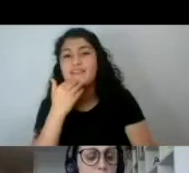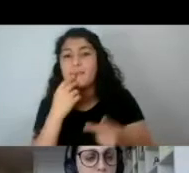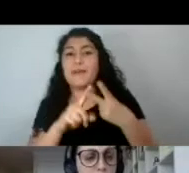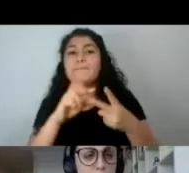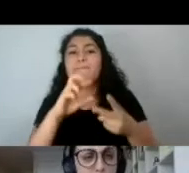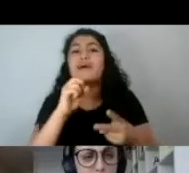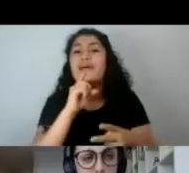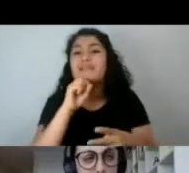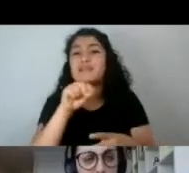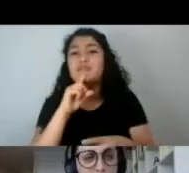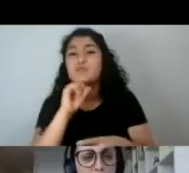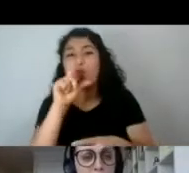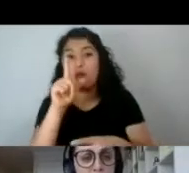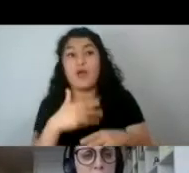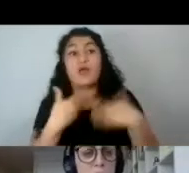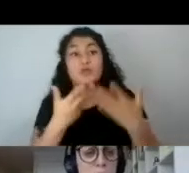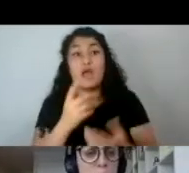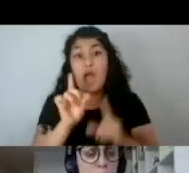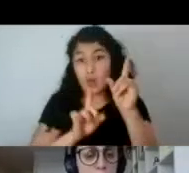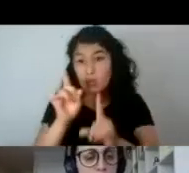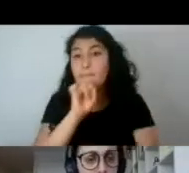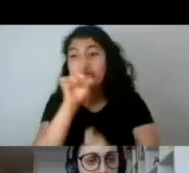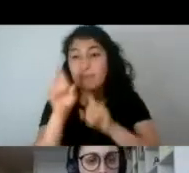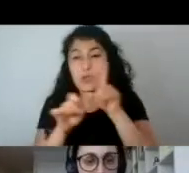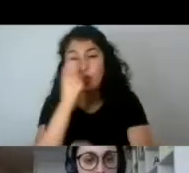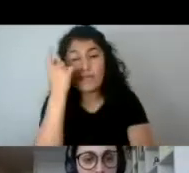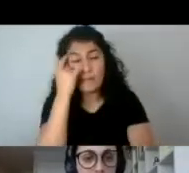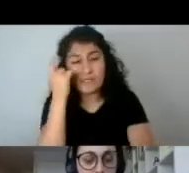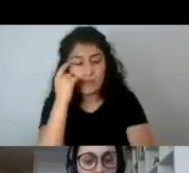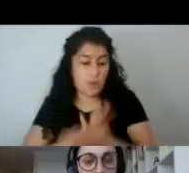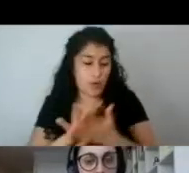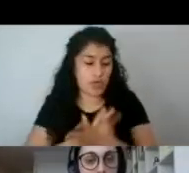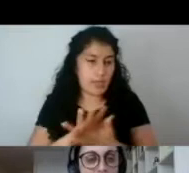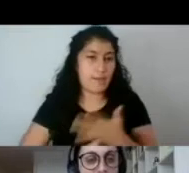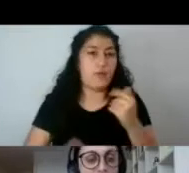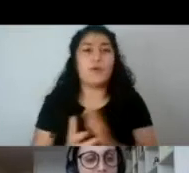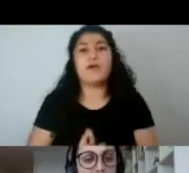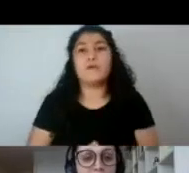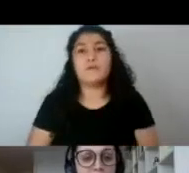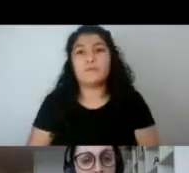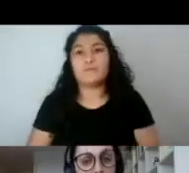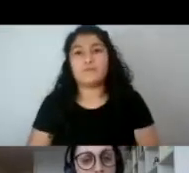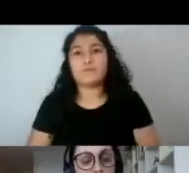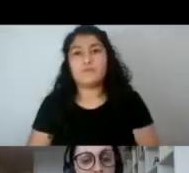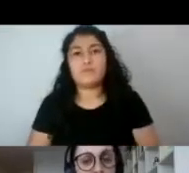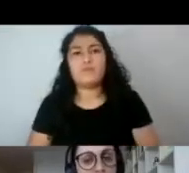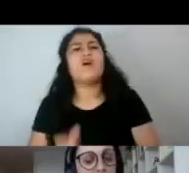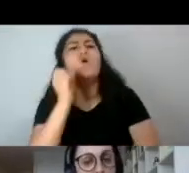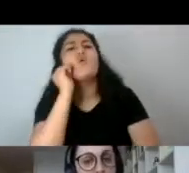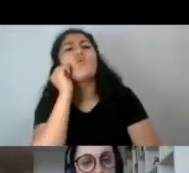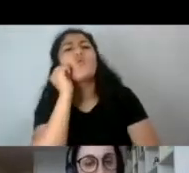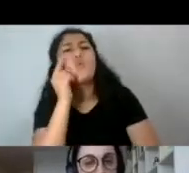Algunas preguntas, entonces, que deberíamos hacernos con los títulos, por ejemplo. ¿Qué tipo de títulos se pueden